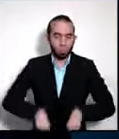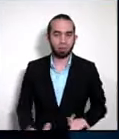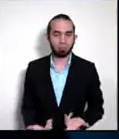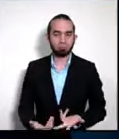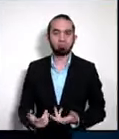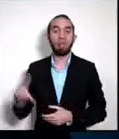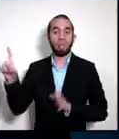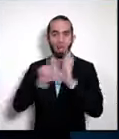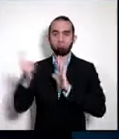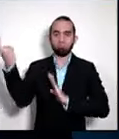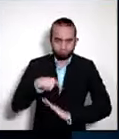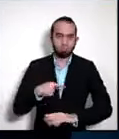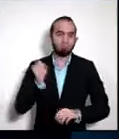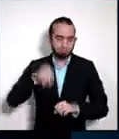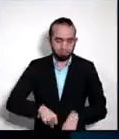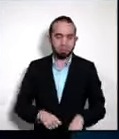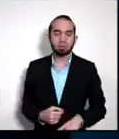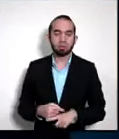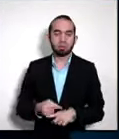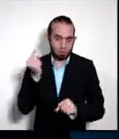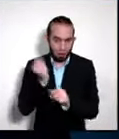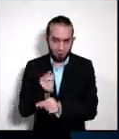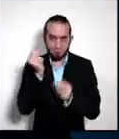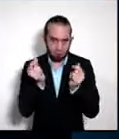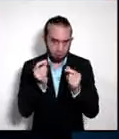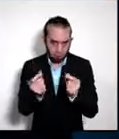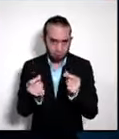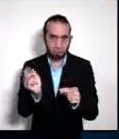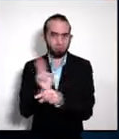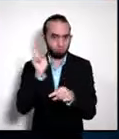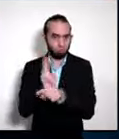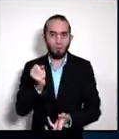Y por esa eficiencia de recursos,